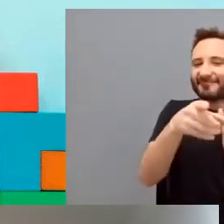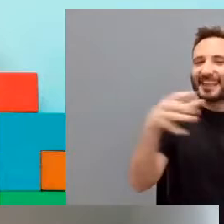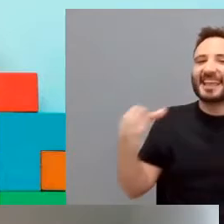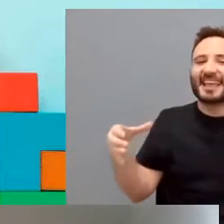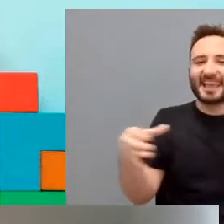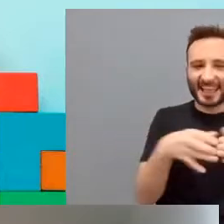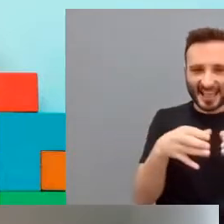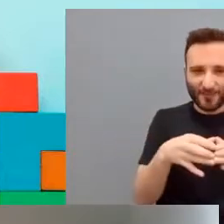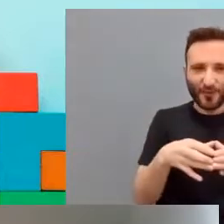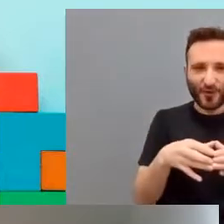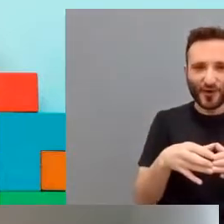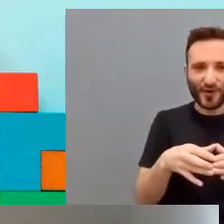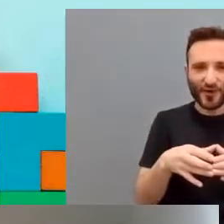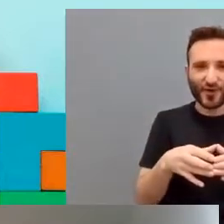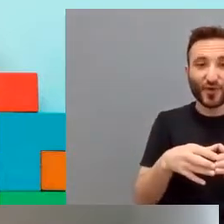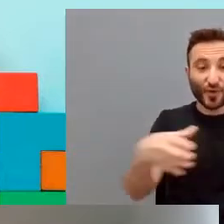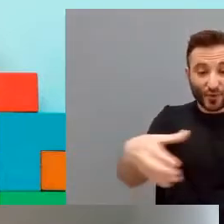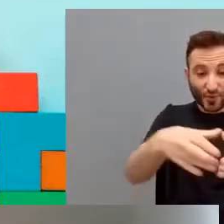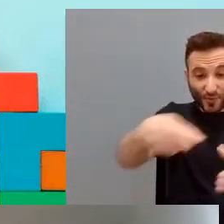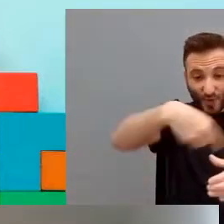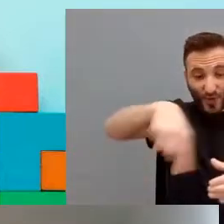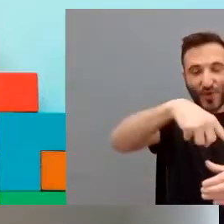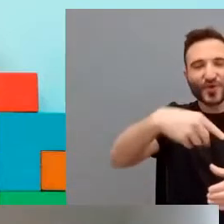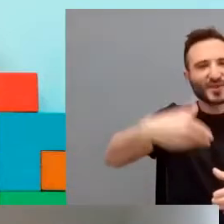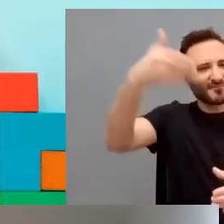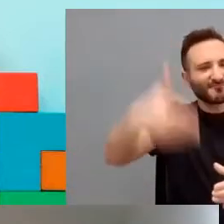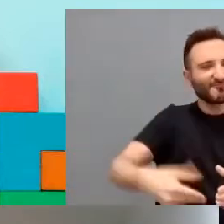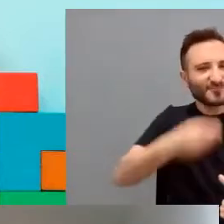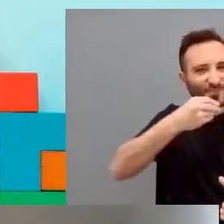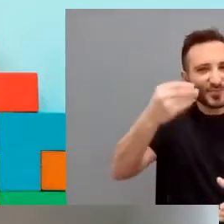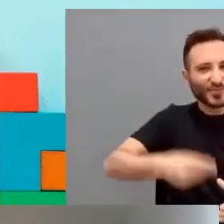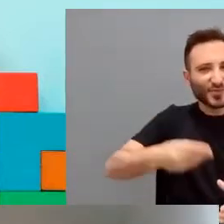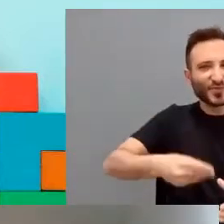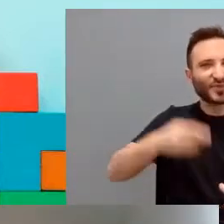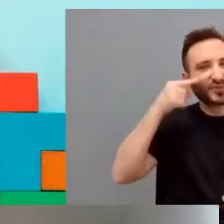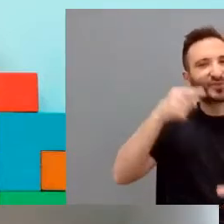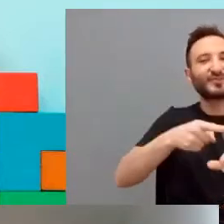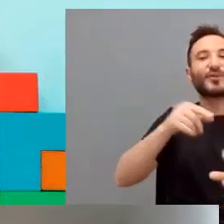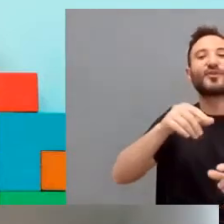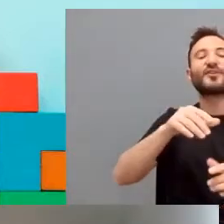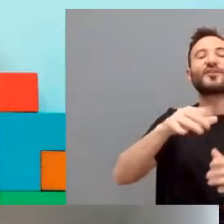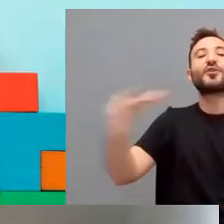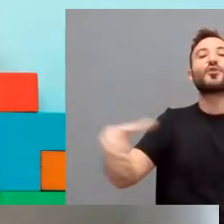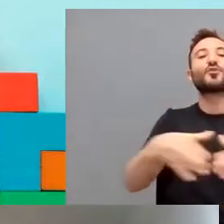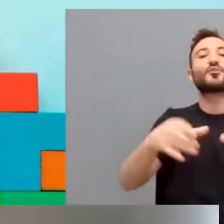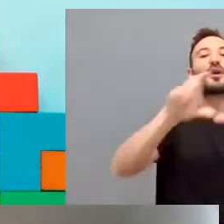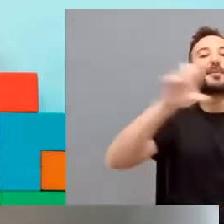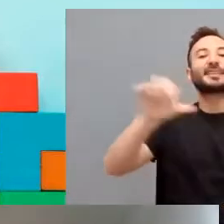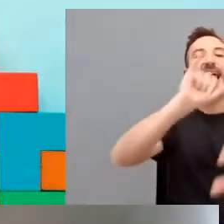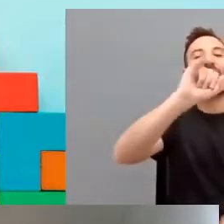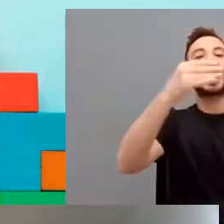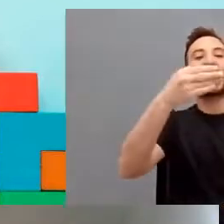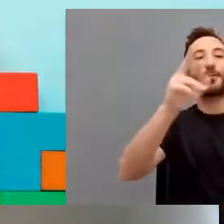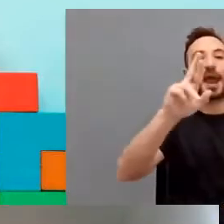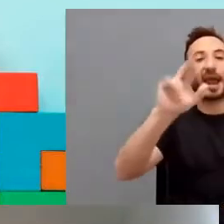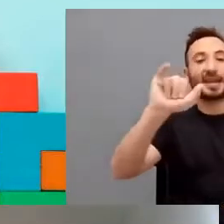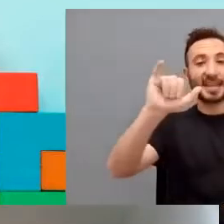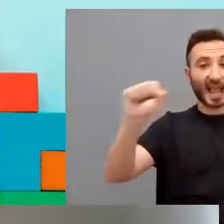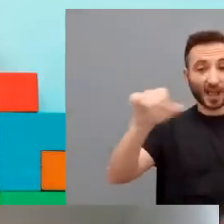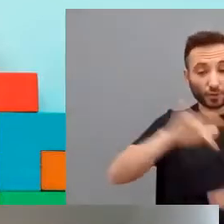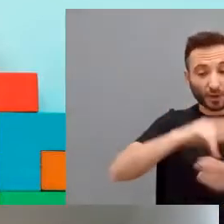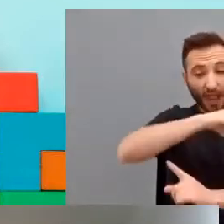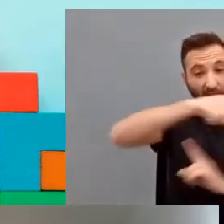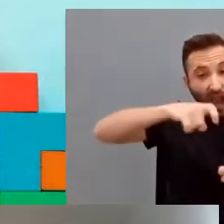grupo de Iberia que vienen todos los años